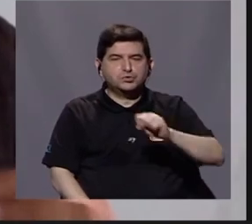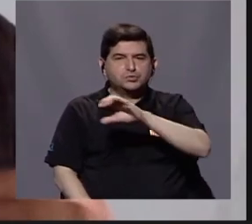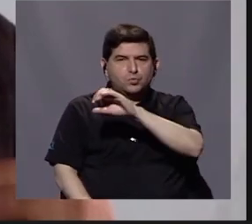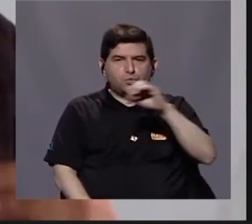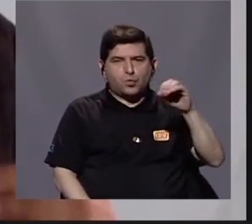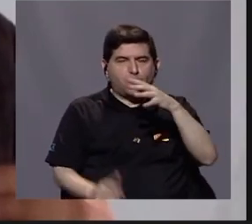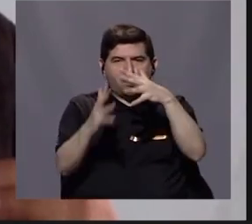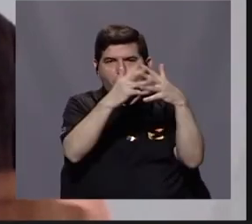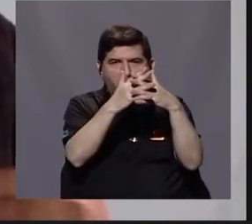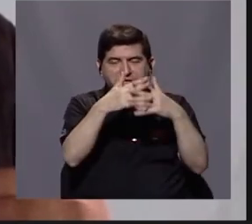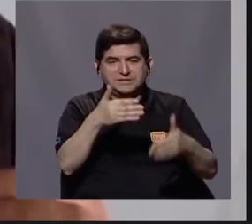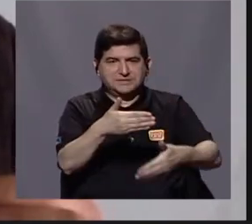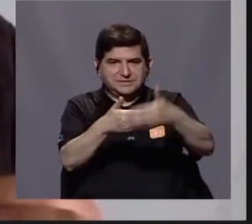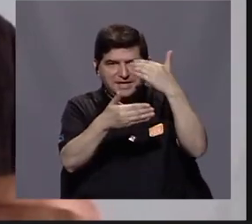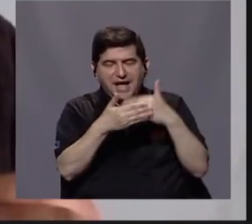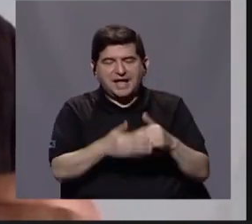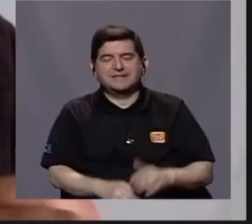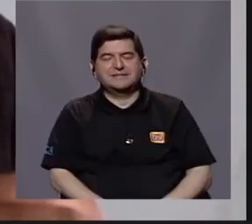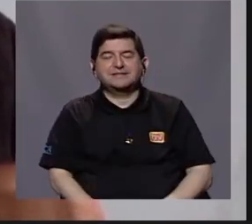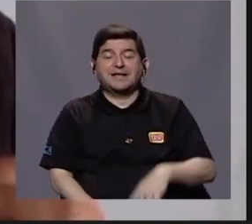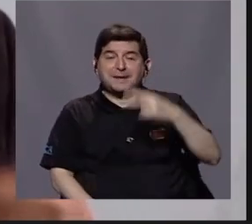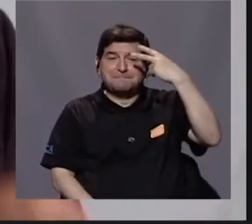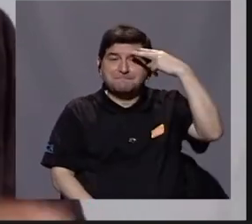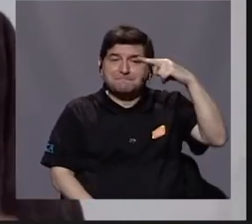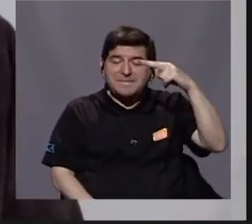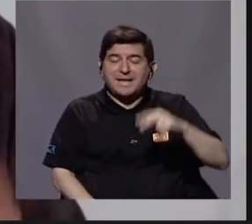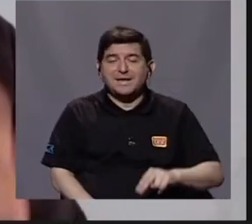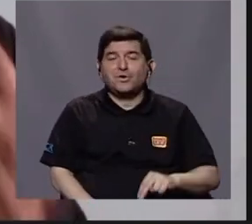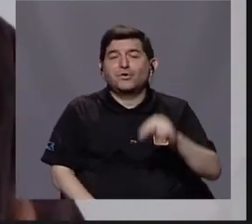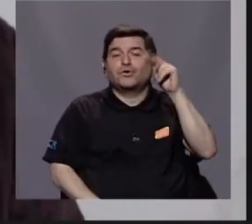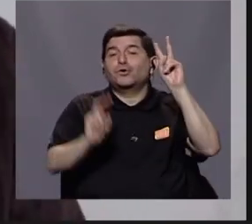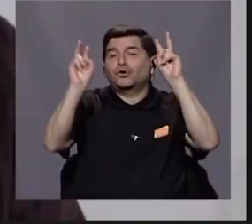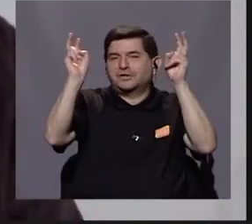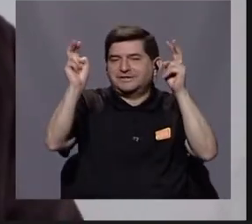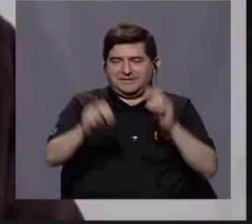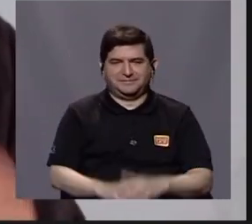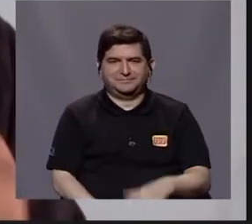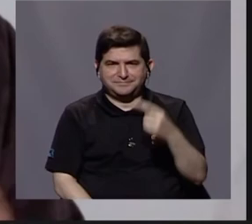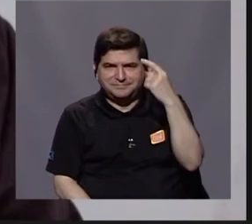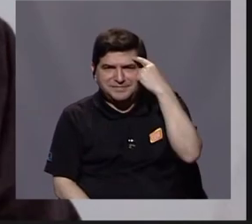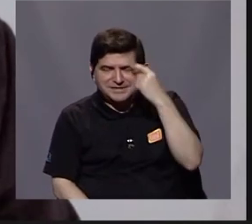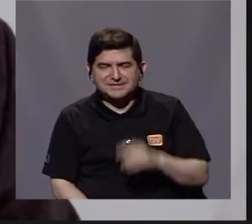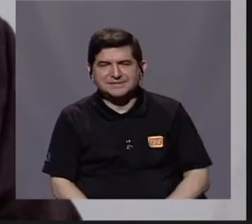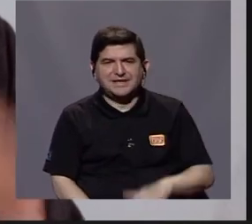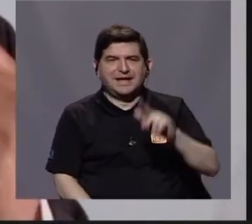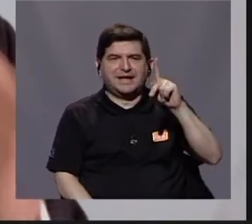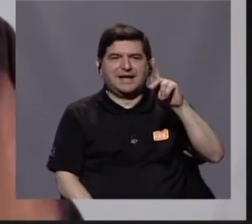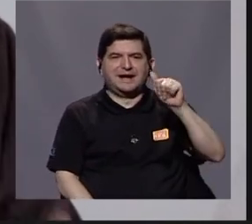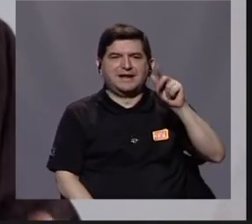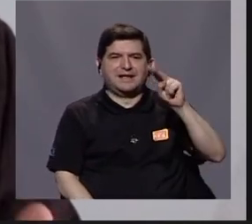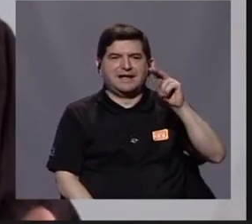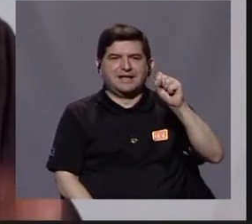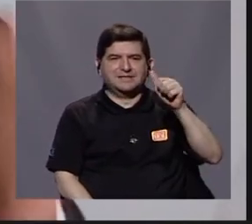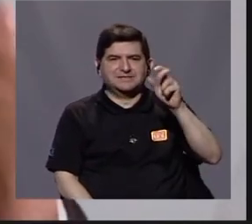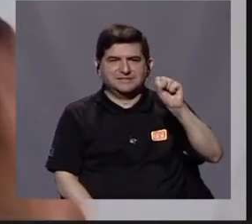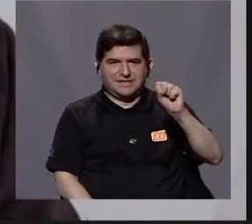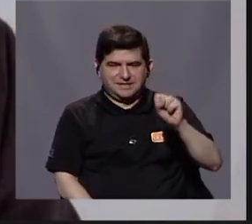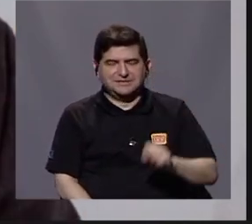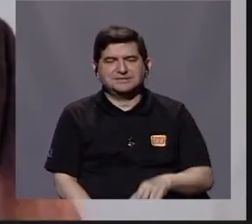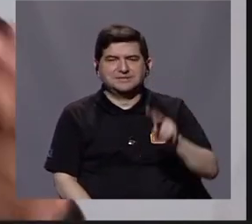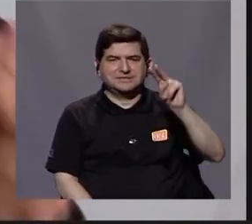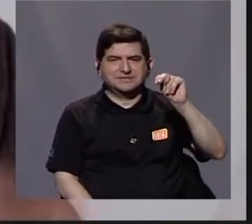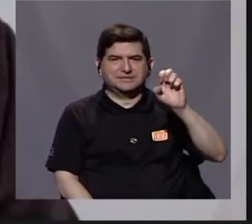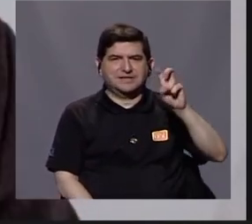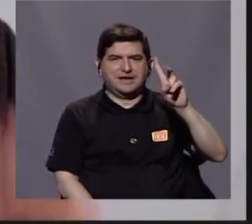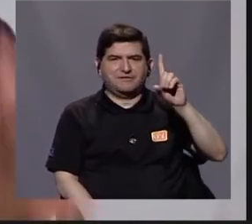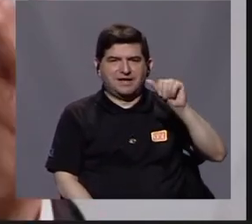Unidos, el anterior México del norte. Es decir, si visualizamos que desde Kansas, Oklahoma, Nevada,